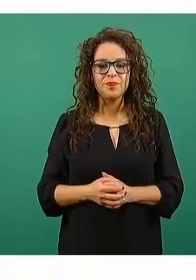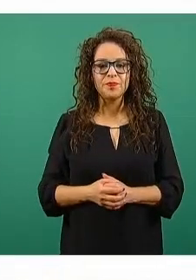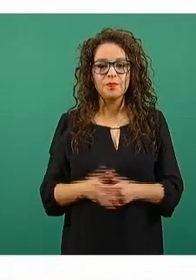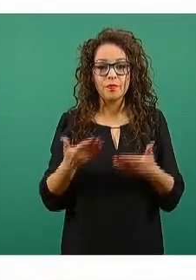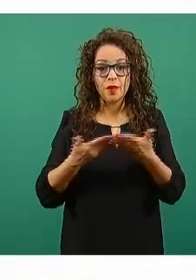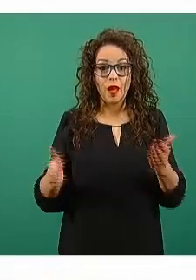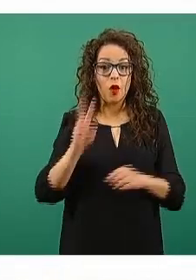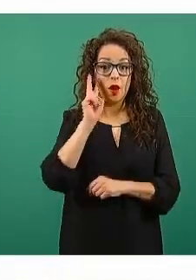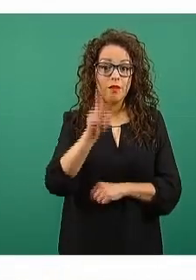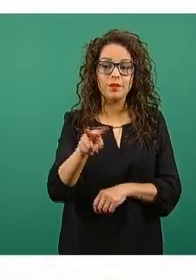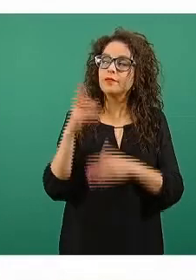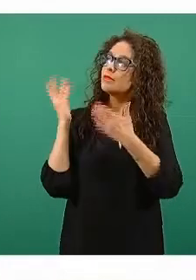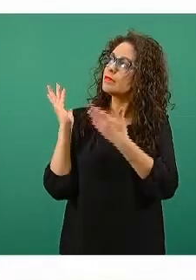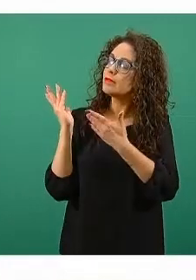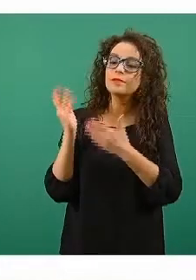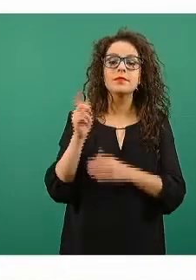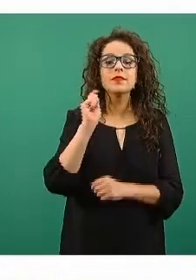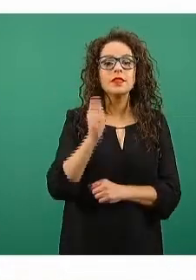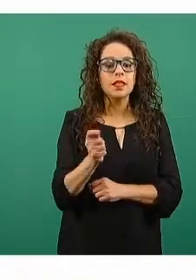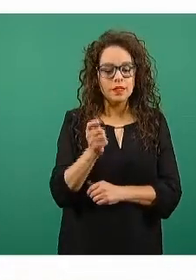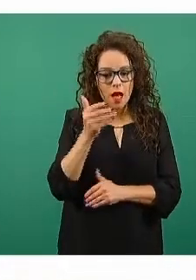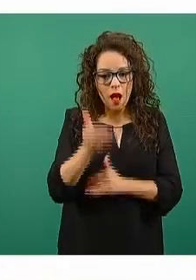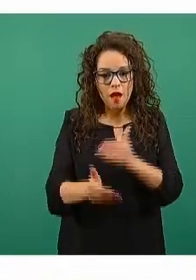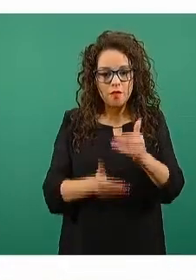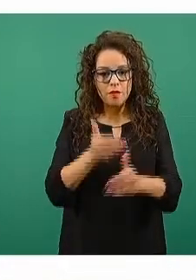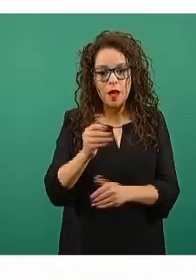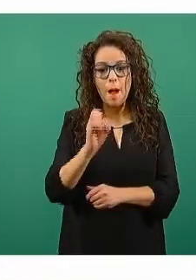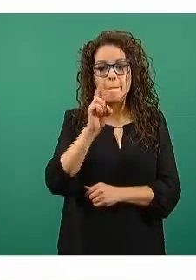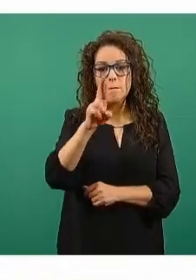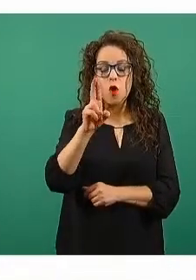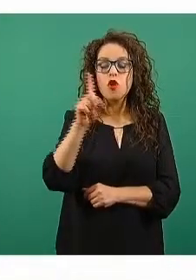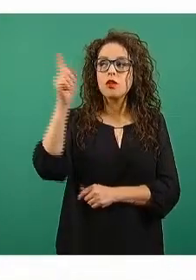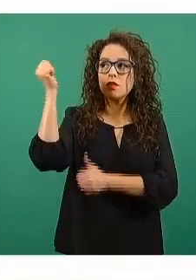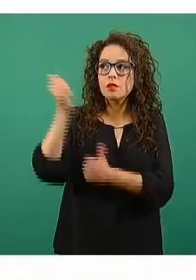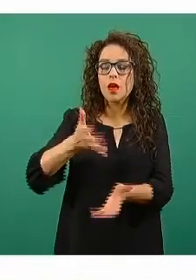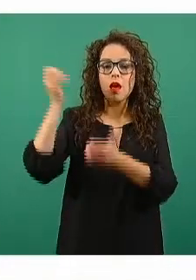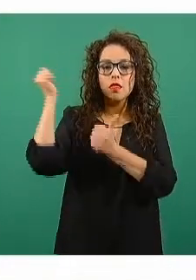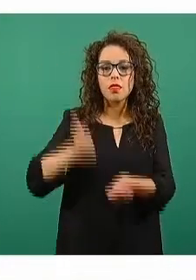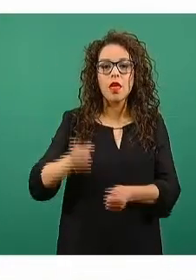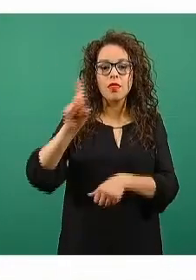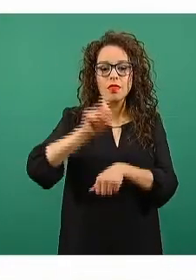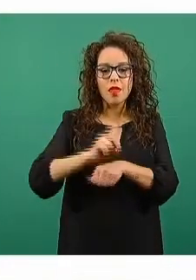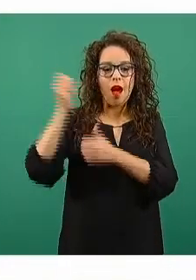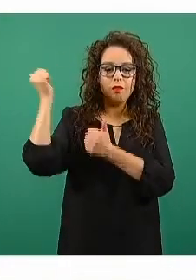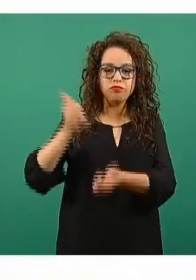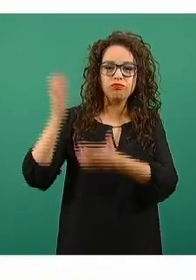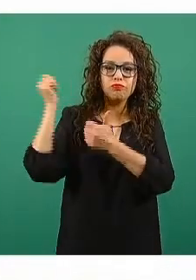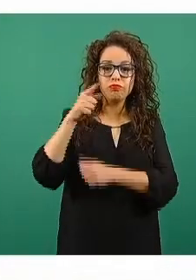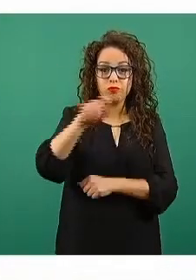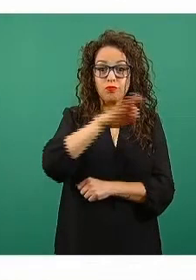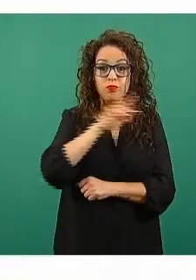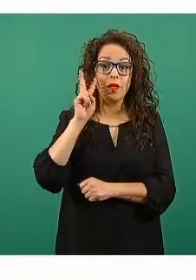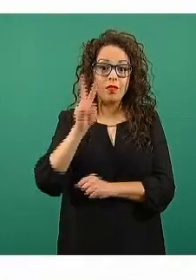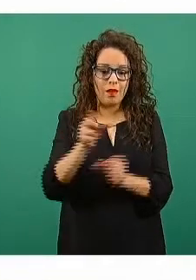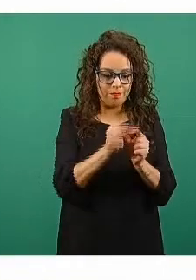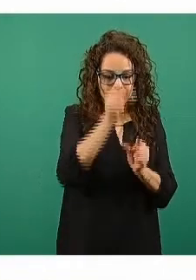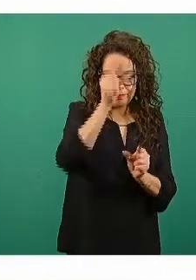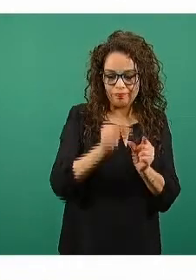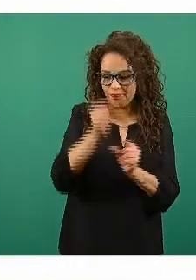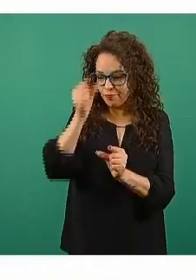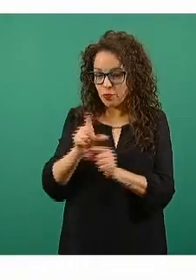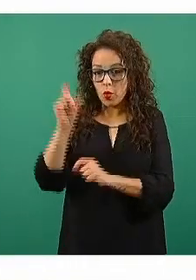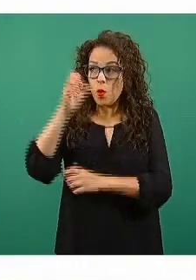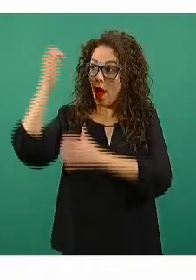También recordemos que estos son los avances por embarque, como pueden ver y como lo veían en el gráfico cada vez que llegan